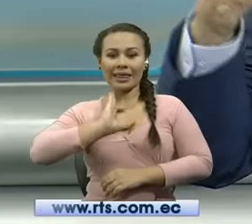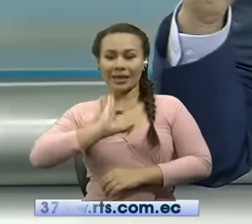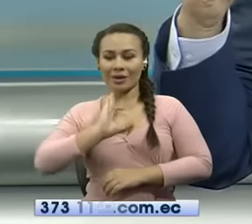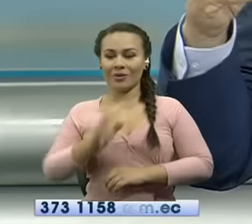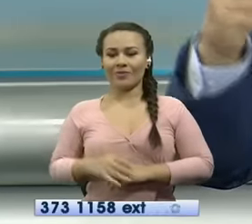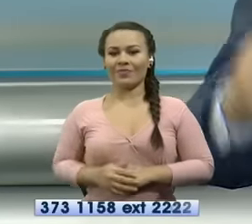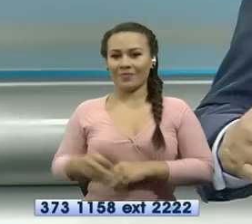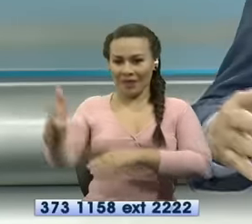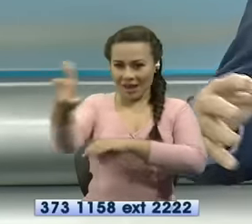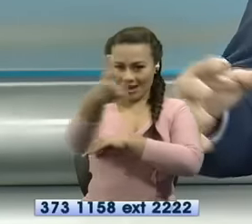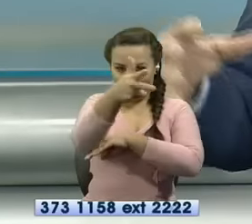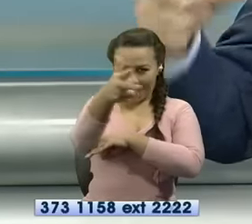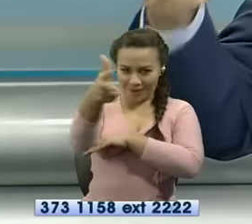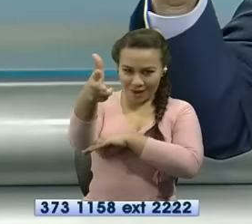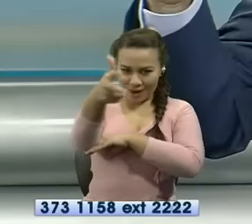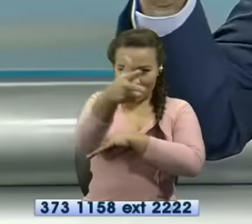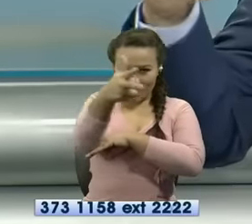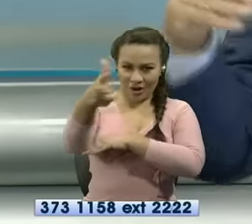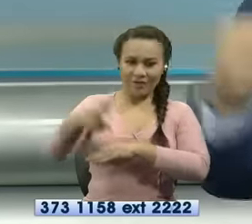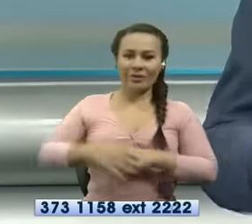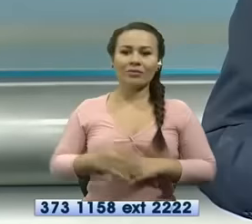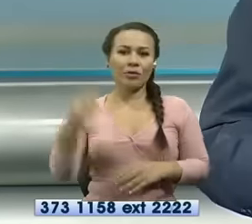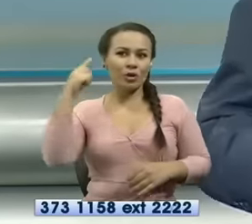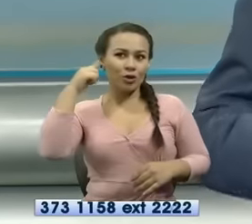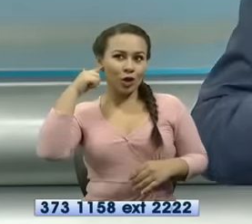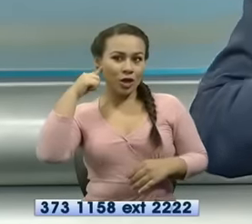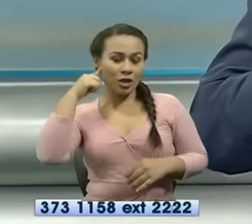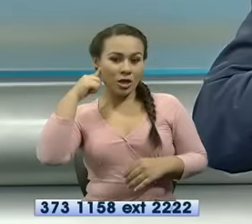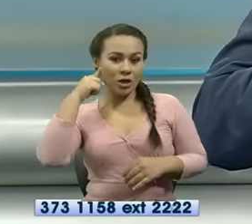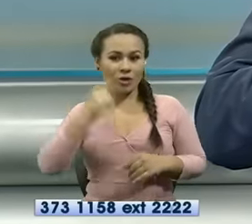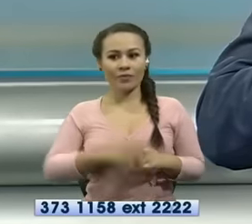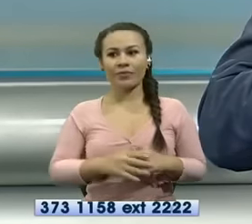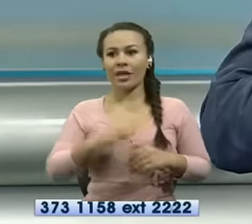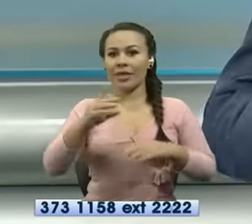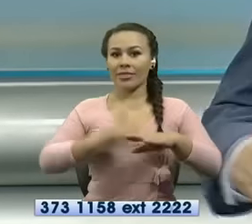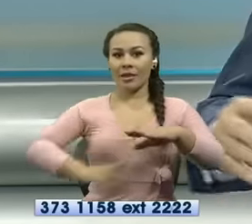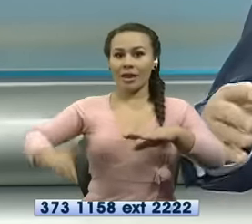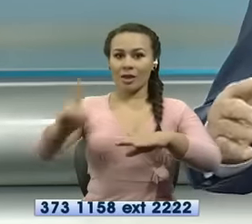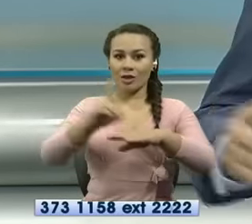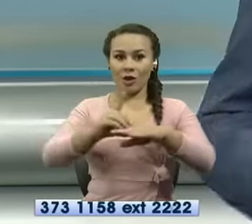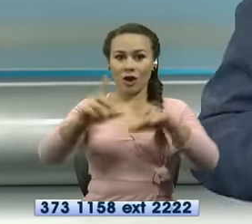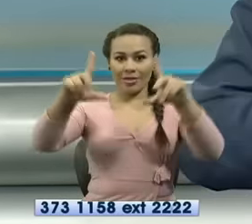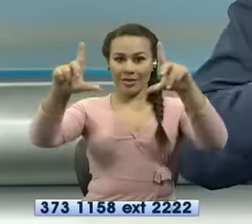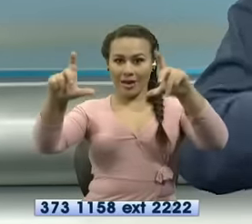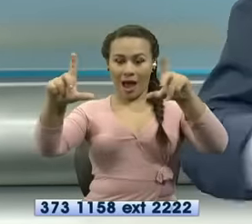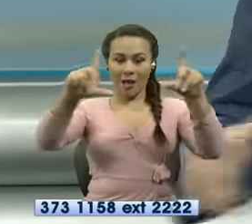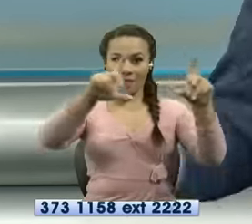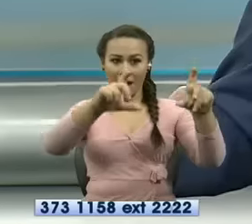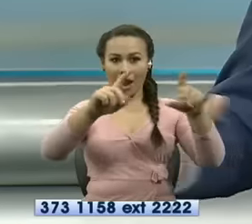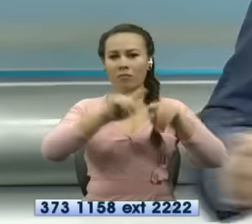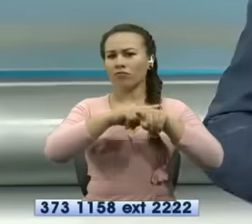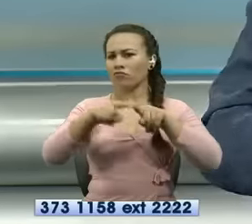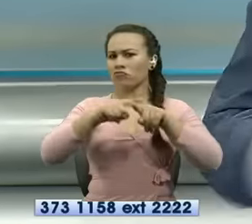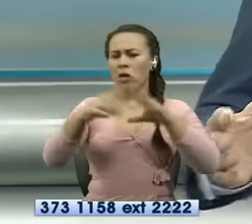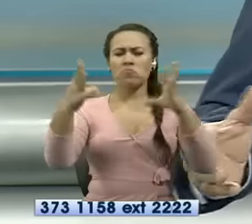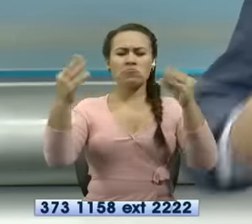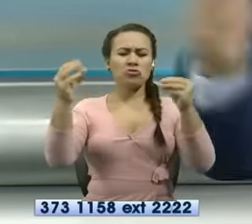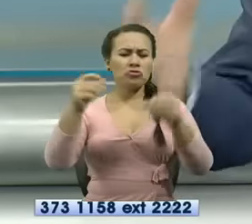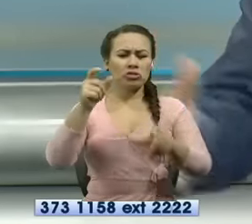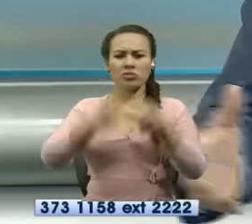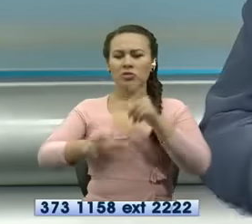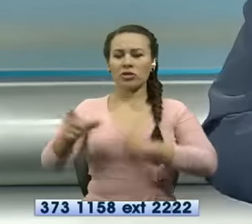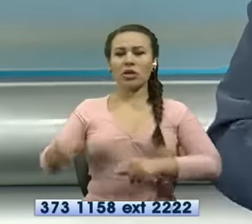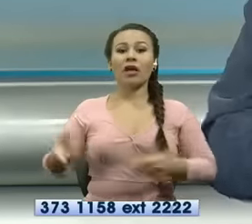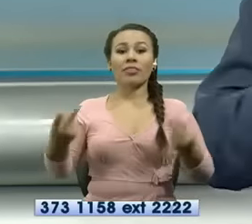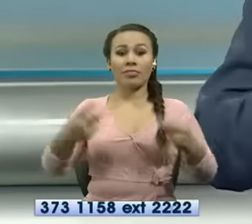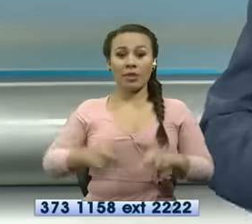y camarógrafos sonidistas directores de cámara productores bueno la